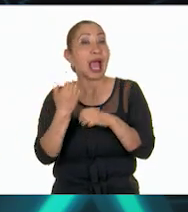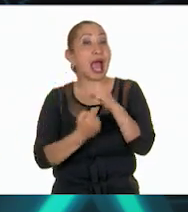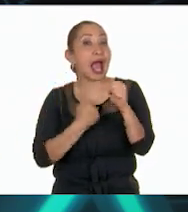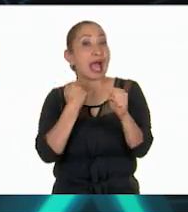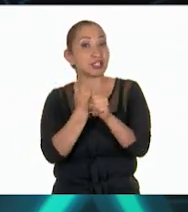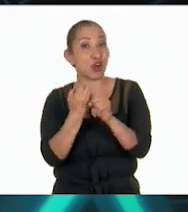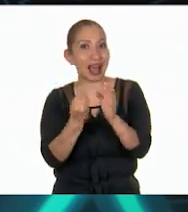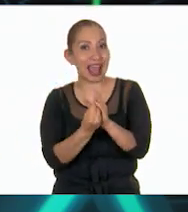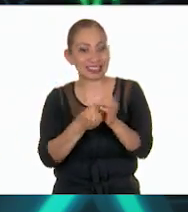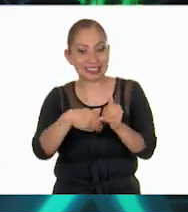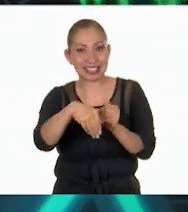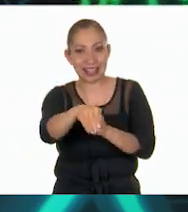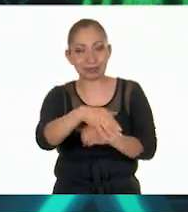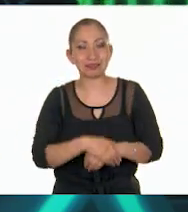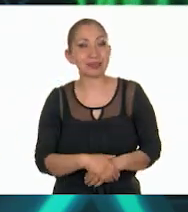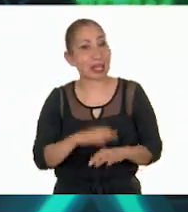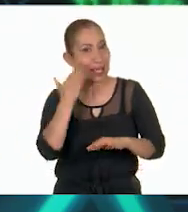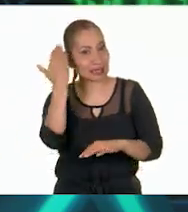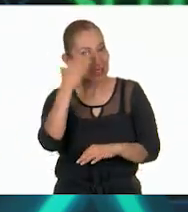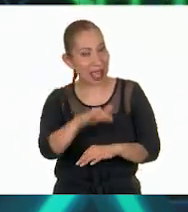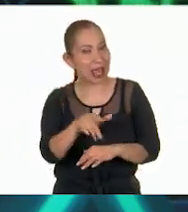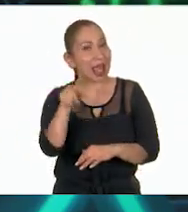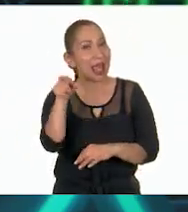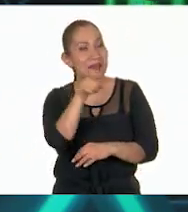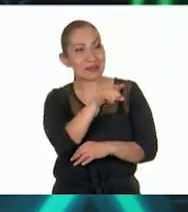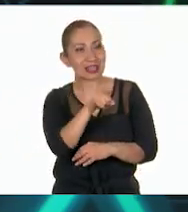escolar. ¡Ya lo sabes!